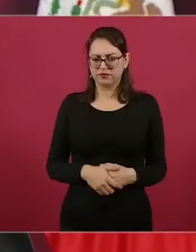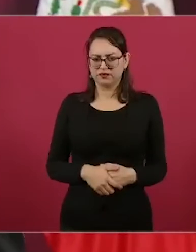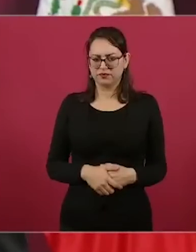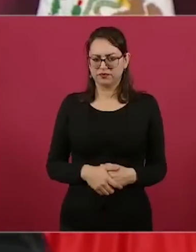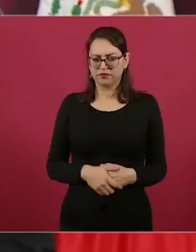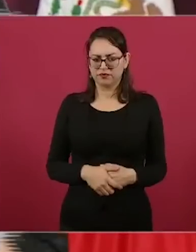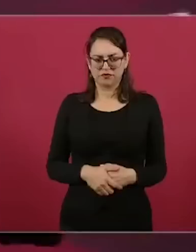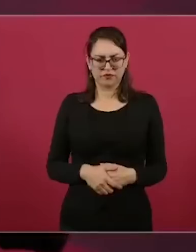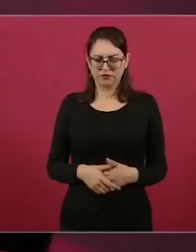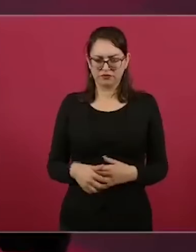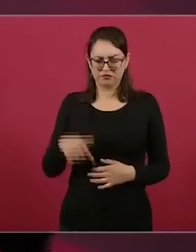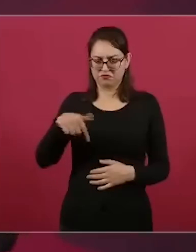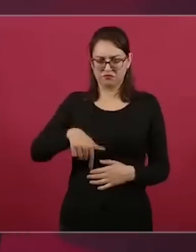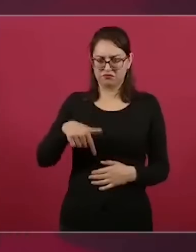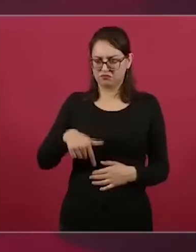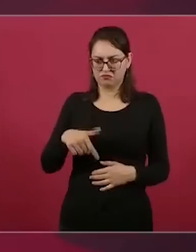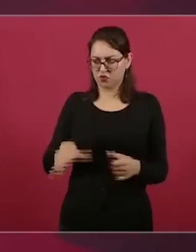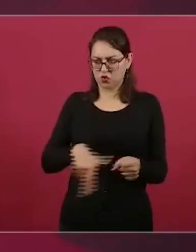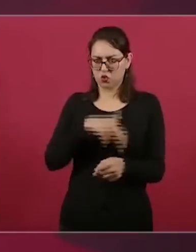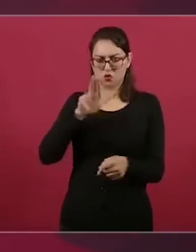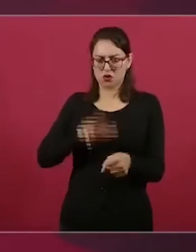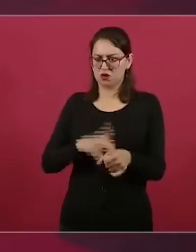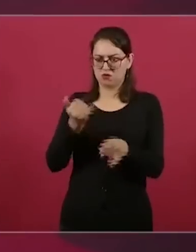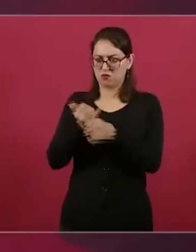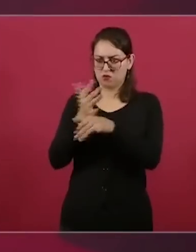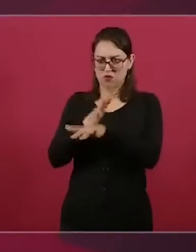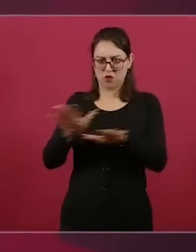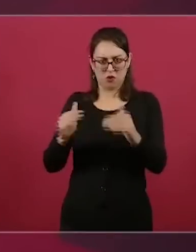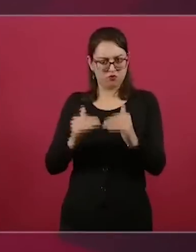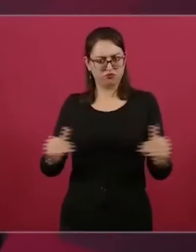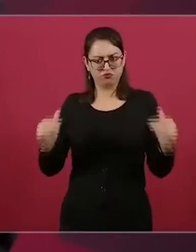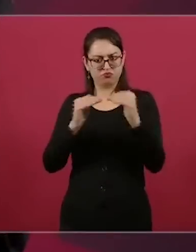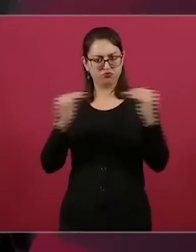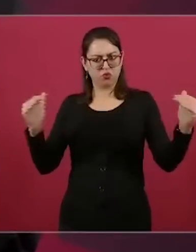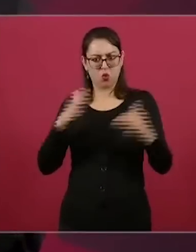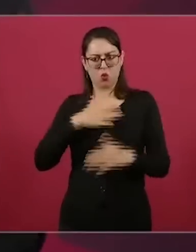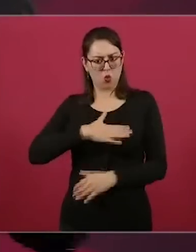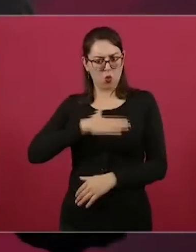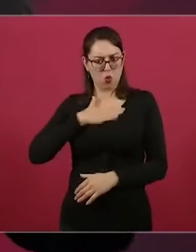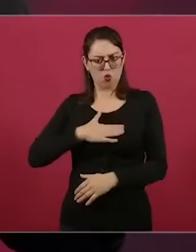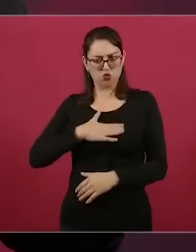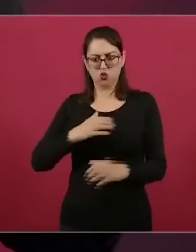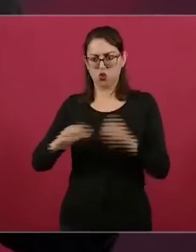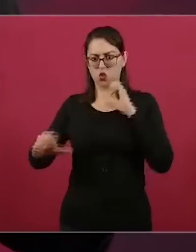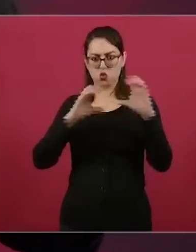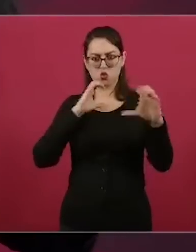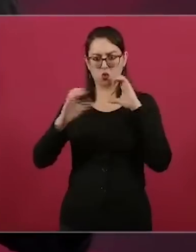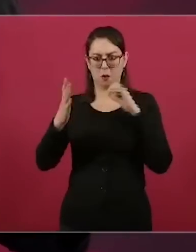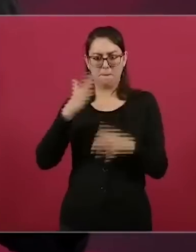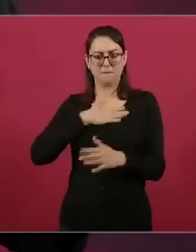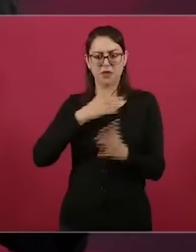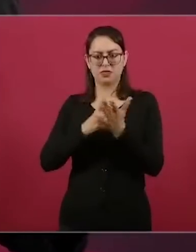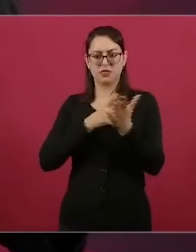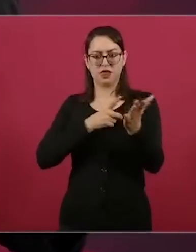Es lo más normal, es la comunicación, es el derecho de réplica.